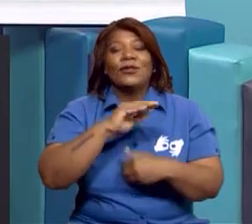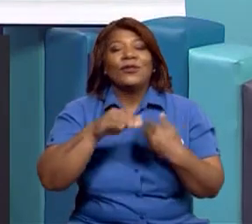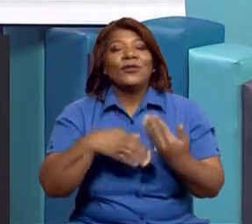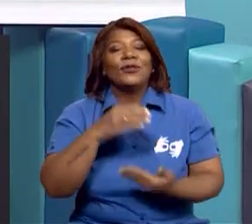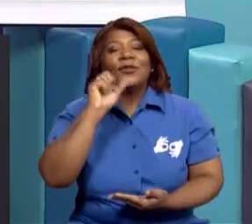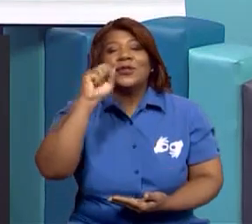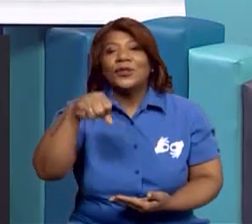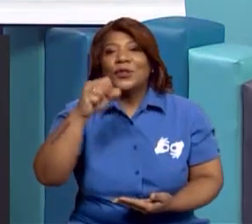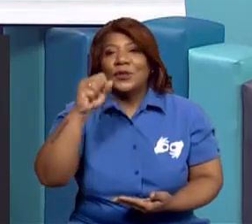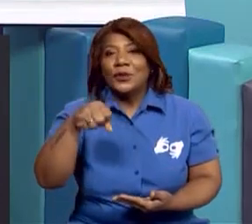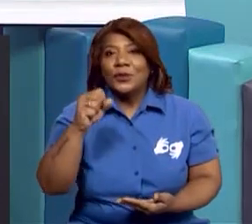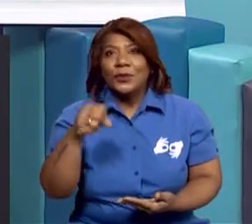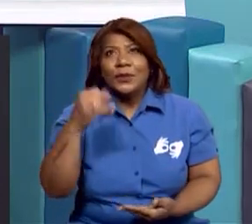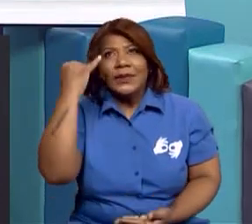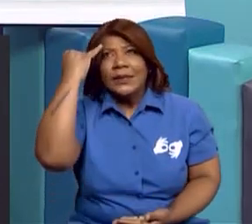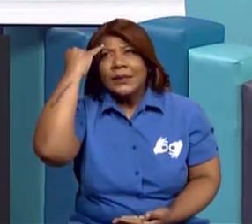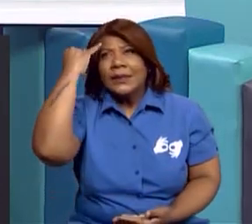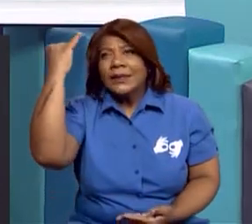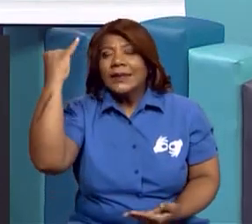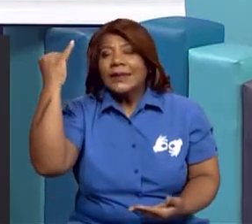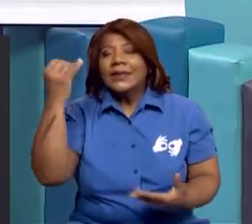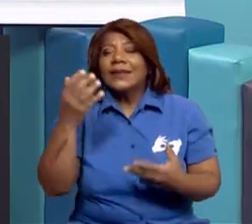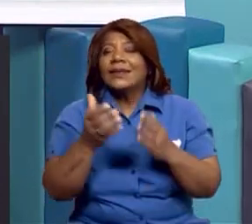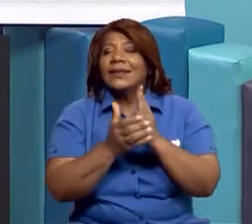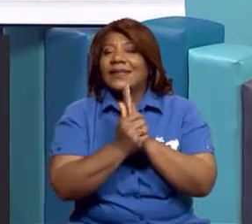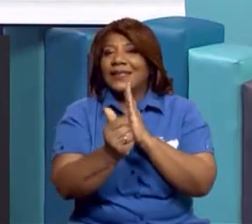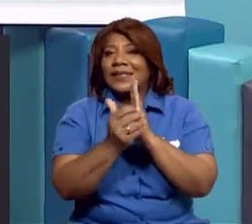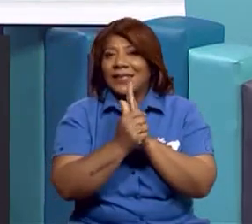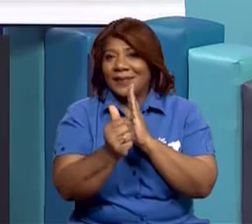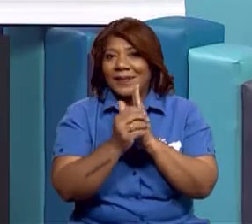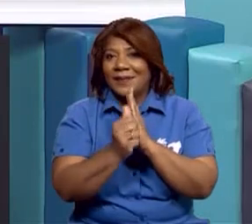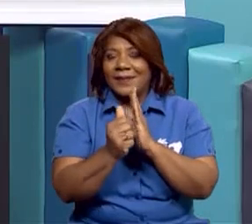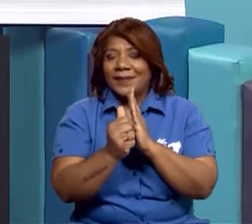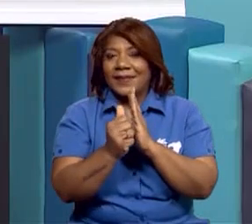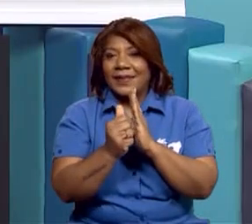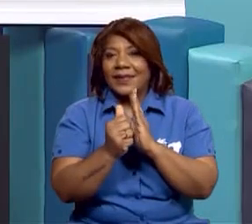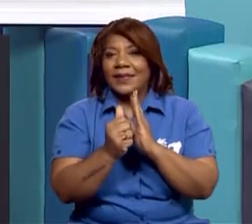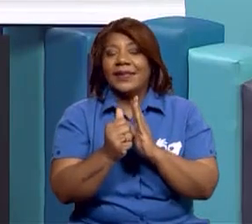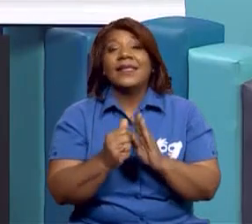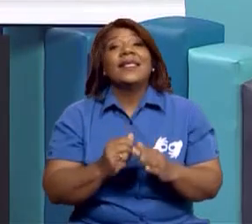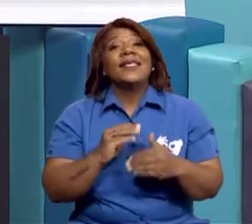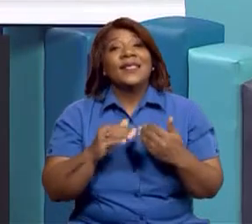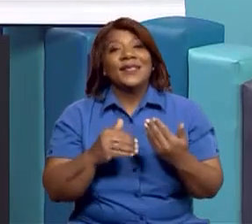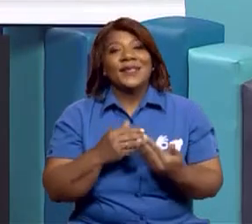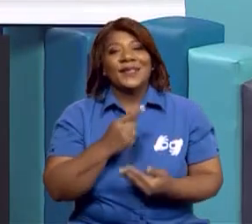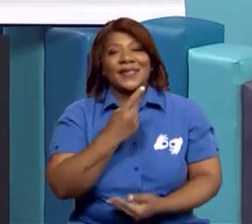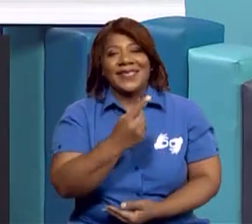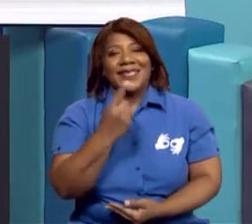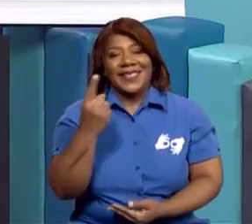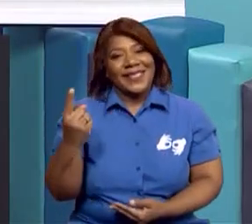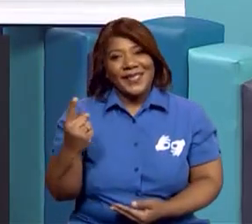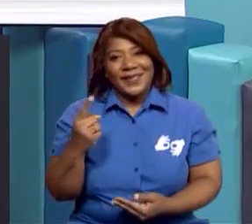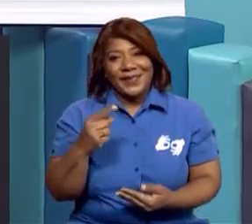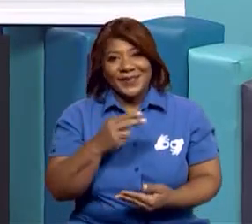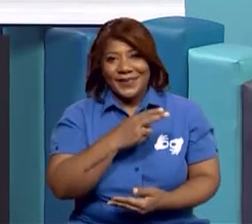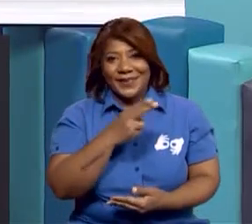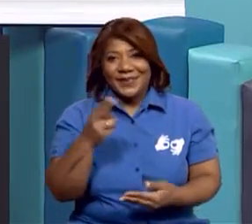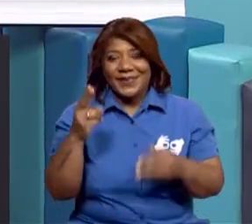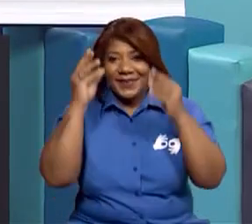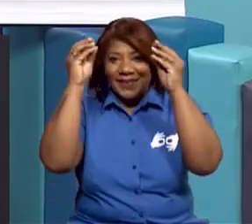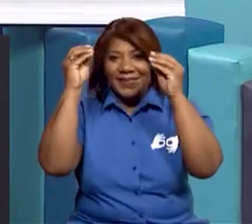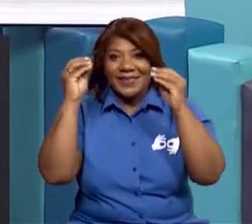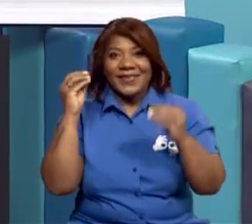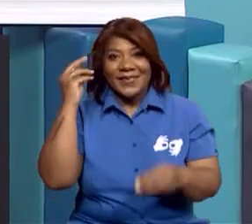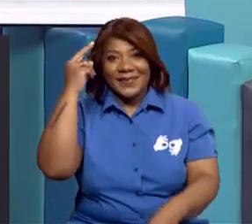esa creatividad ilimitada y vamos a seguir fortaleciendo todas esas habilidades hermosas que tiene cada uno de ellos. Soy su maestra